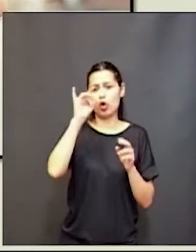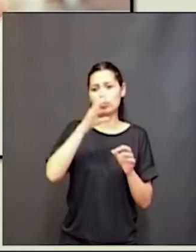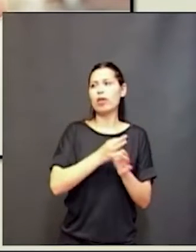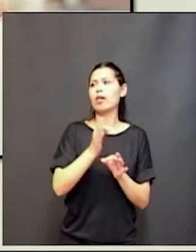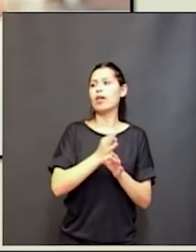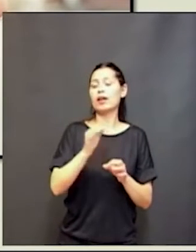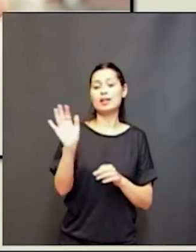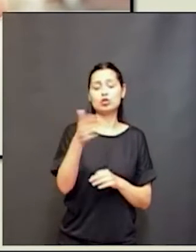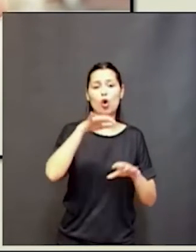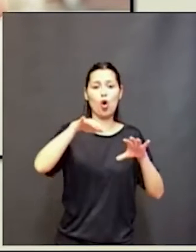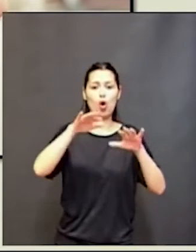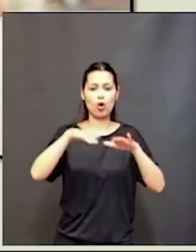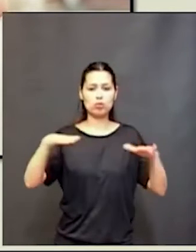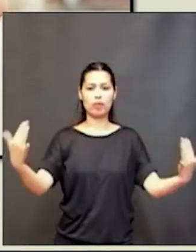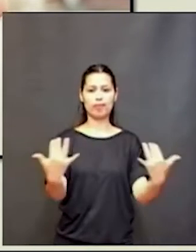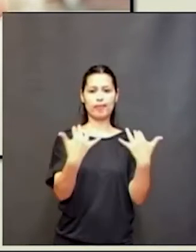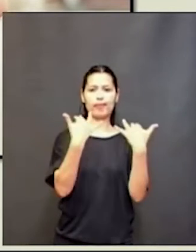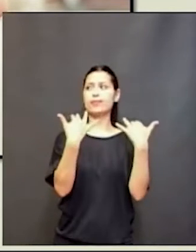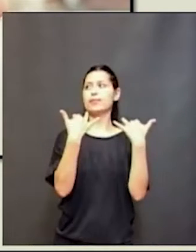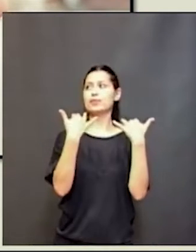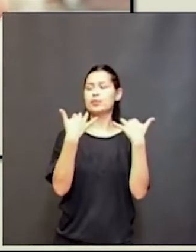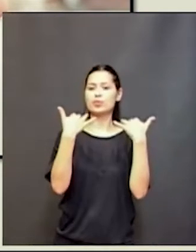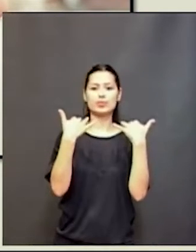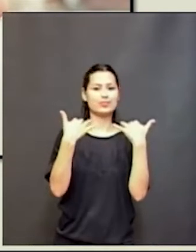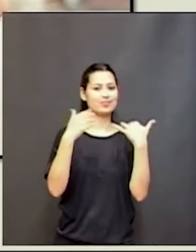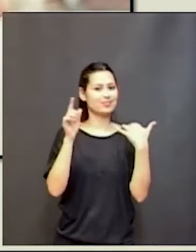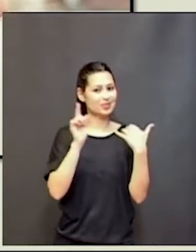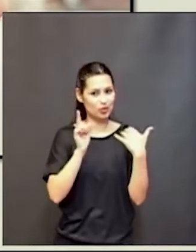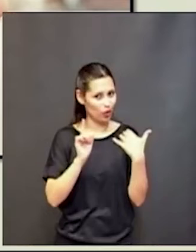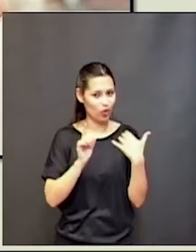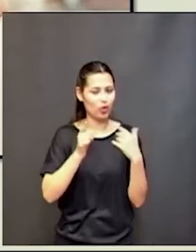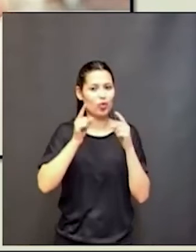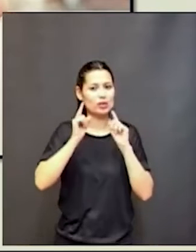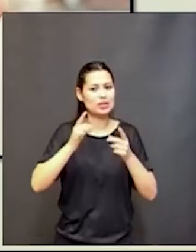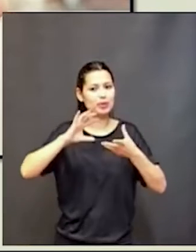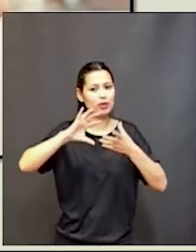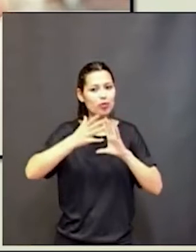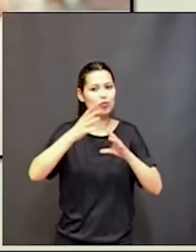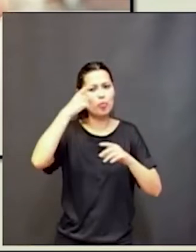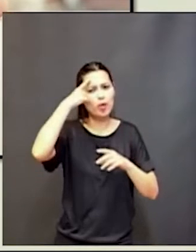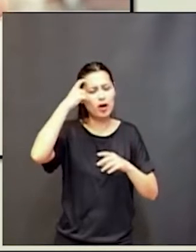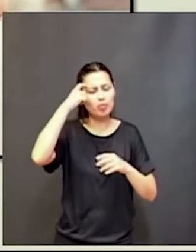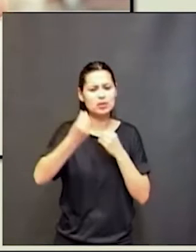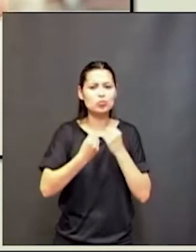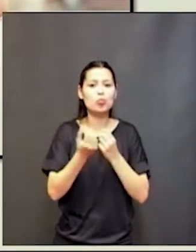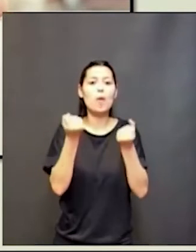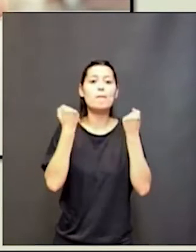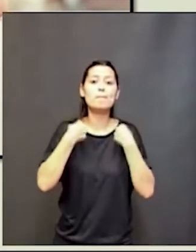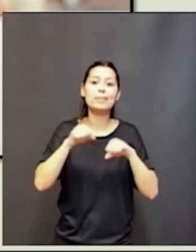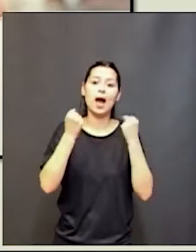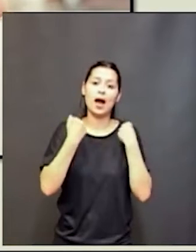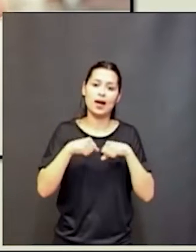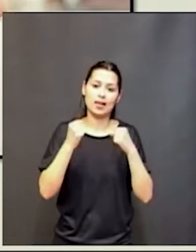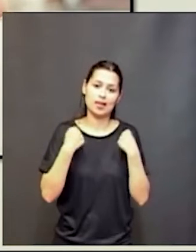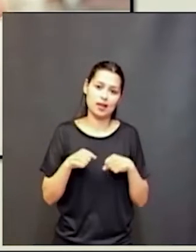tenemos que focalizar en el aprendizaje práctico, un aprendizaje experiencial, porque lo más lo